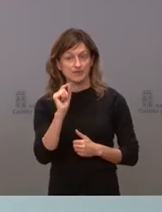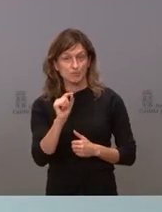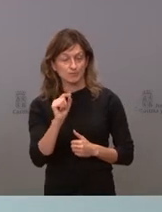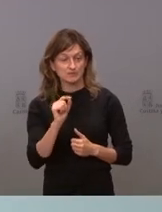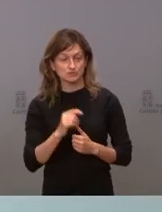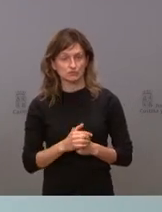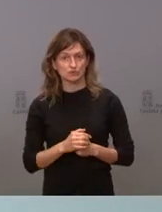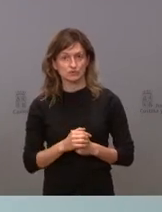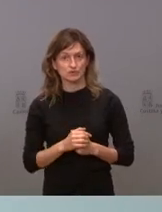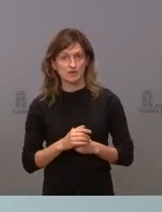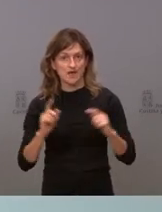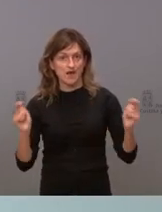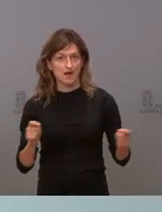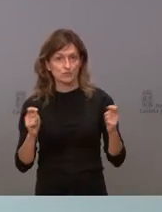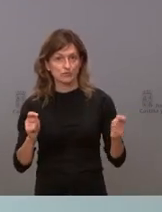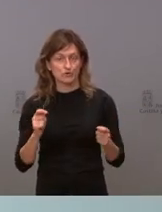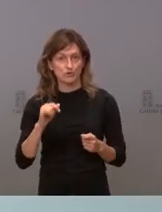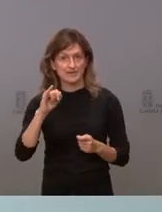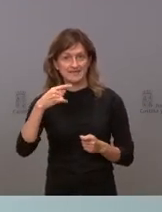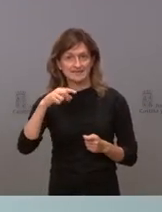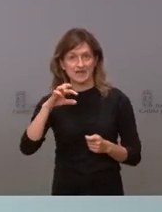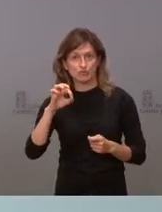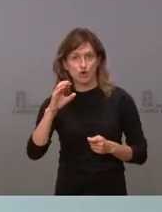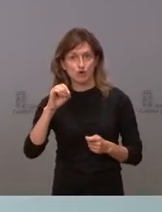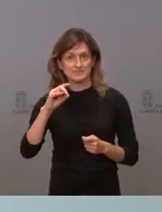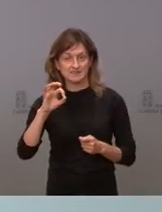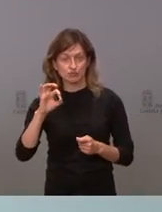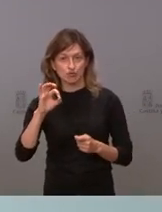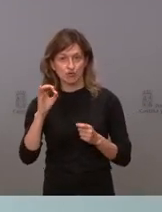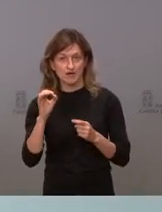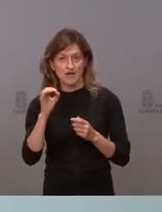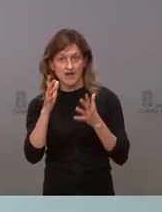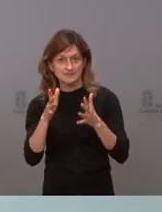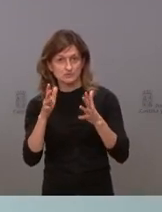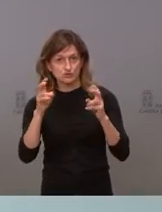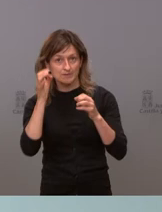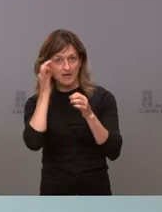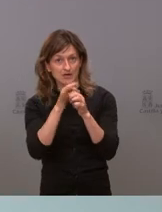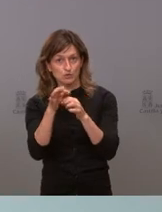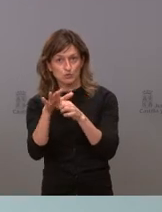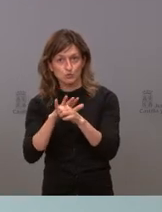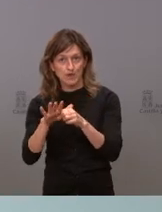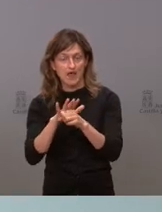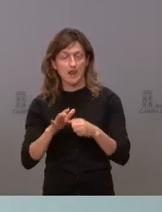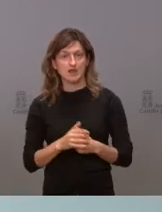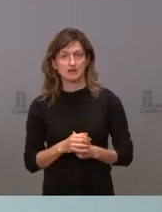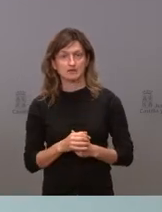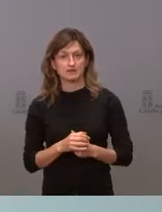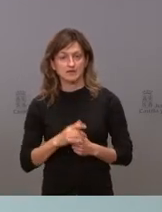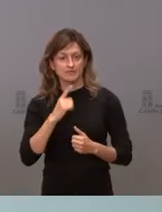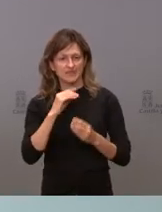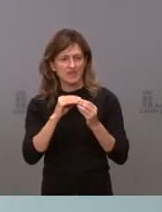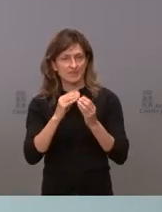cuando se anunció que Ignacio Cosido pasaría a ser asesor en temas rurales se habló de que se iban a hacer unos